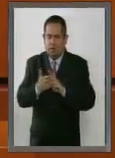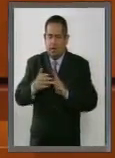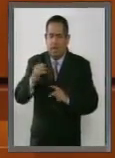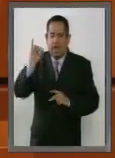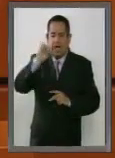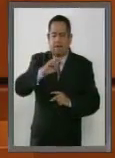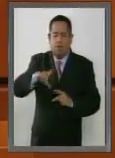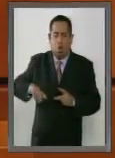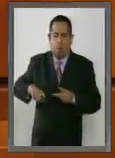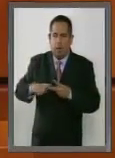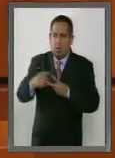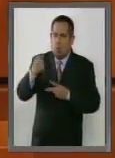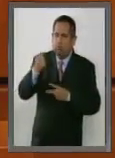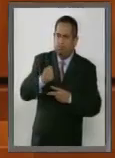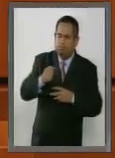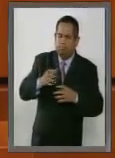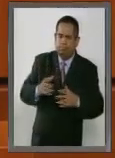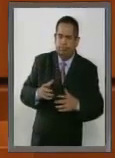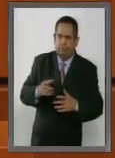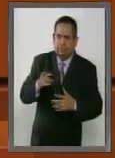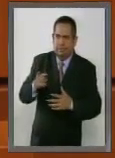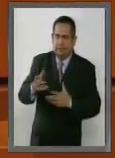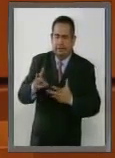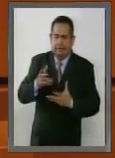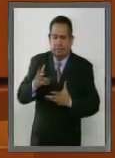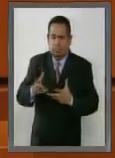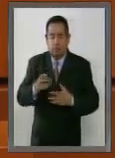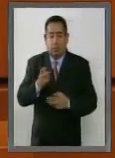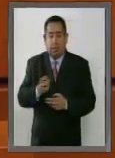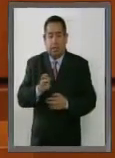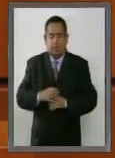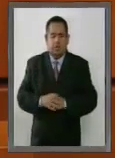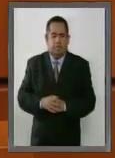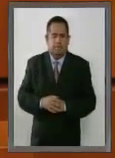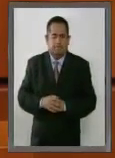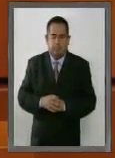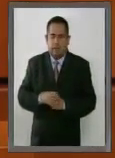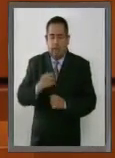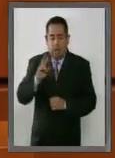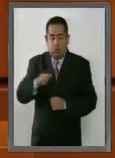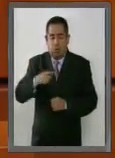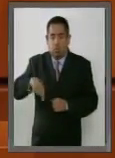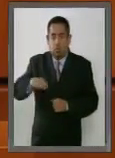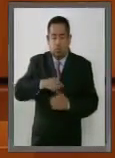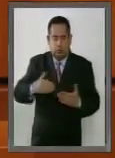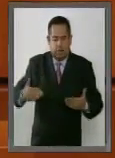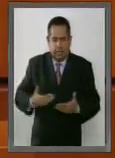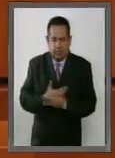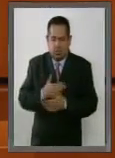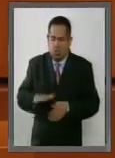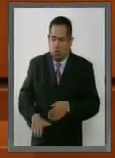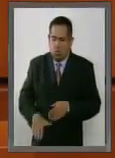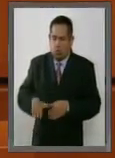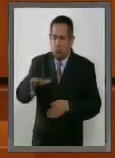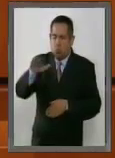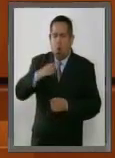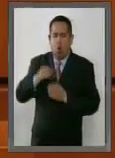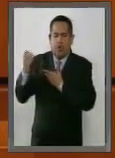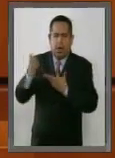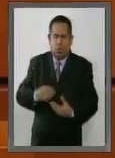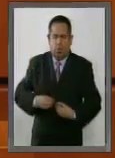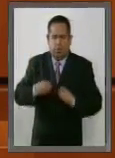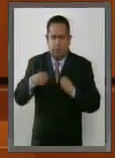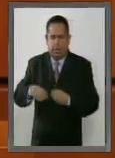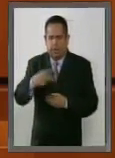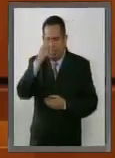gobierno. Este arreglo institucional ha hecho que quienes hemos nacido, crecido o arribado a